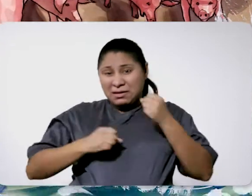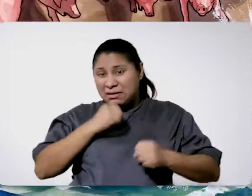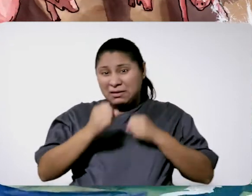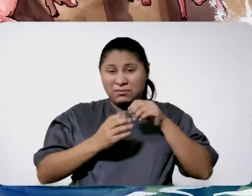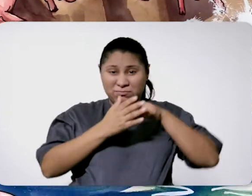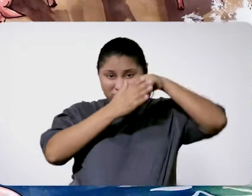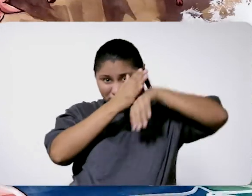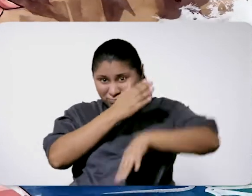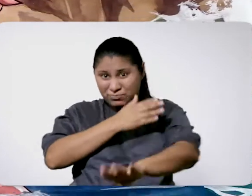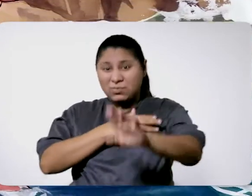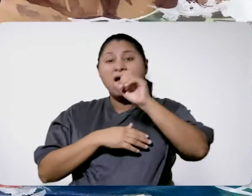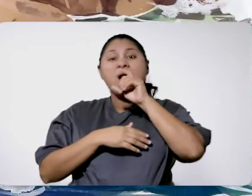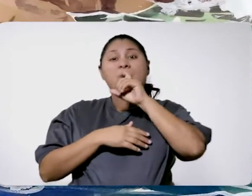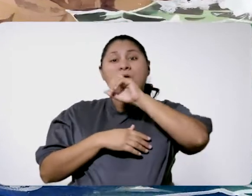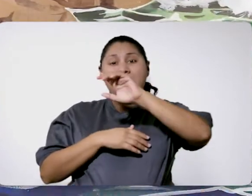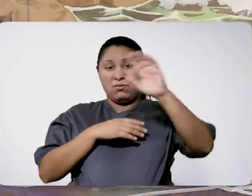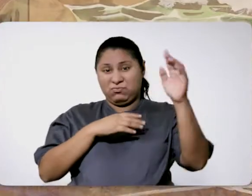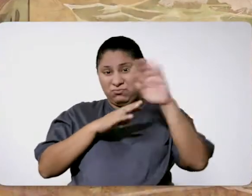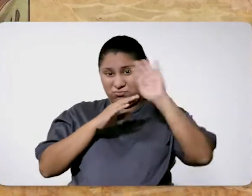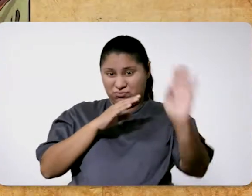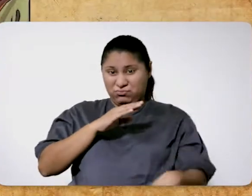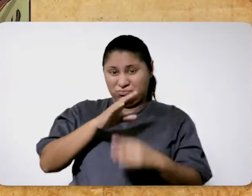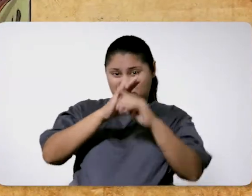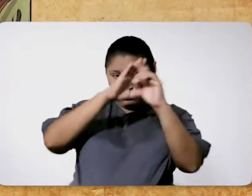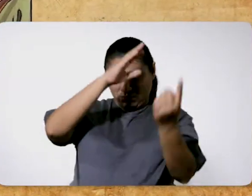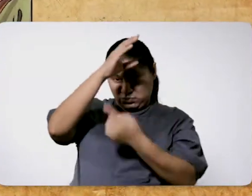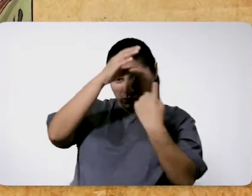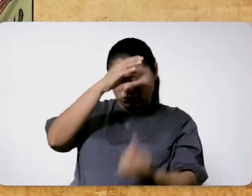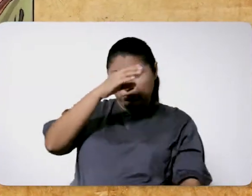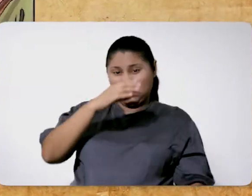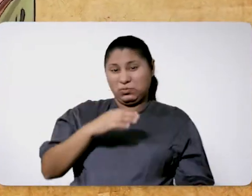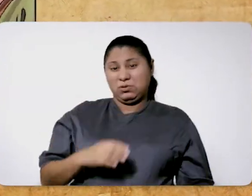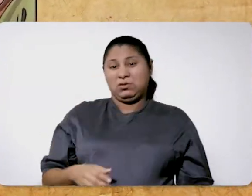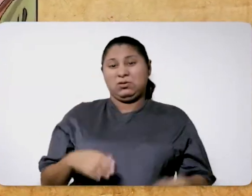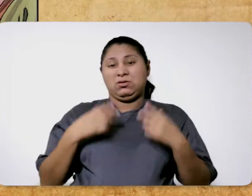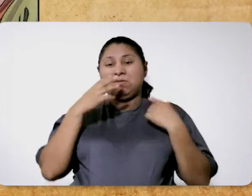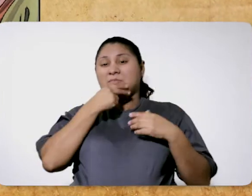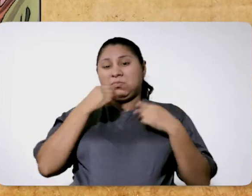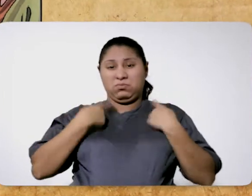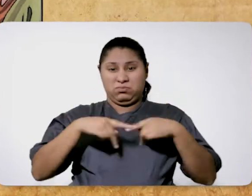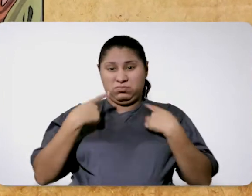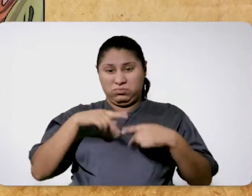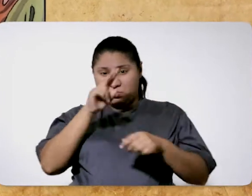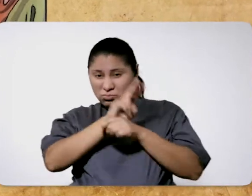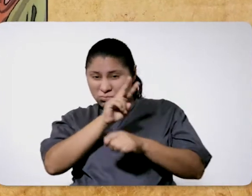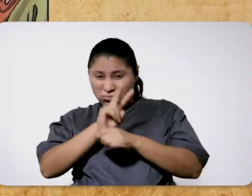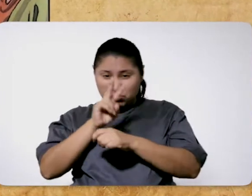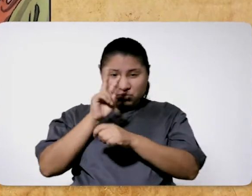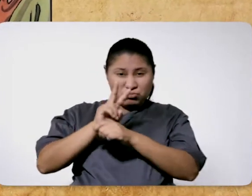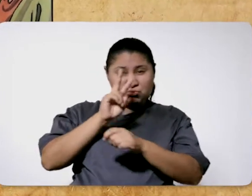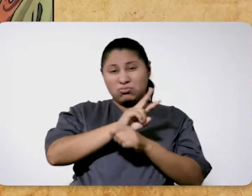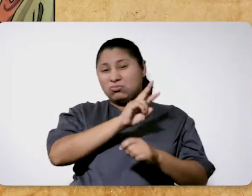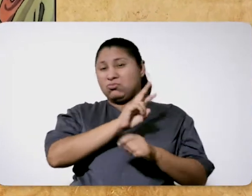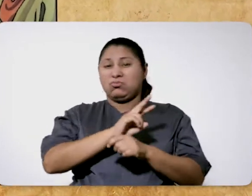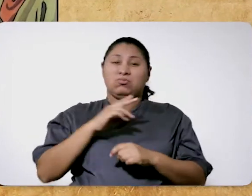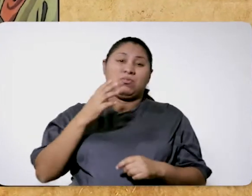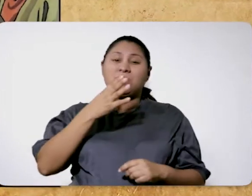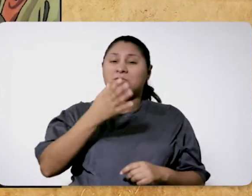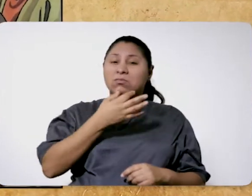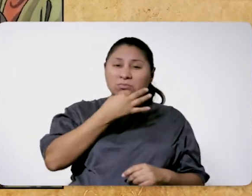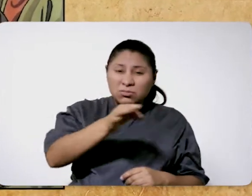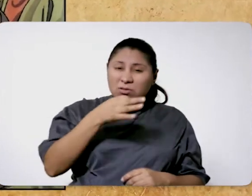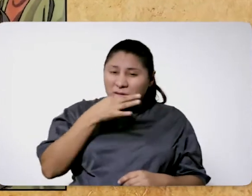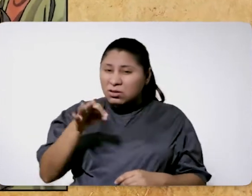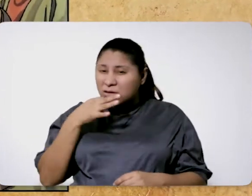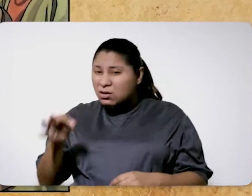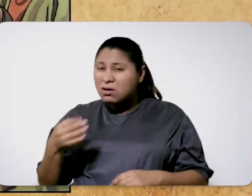hasta el lago y allí se ahogaron. Los que cuidaban de los cerdos salieron huyendo. Y al llegar al pueblo comenzaron